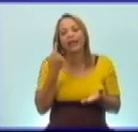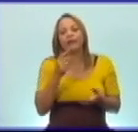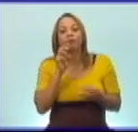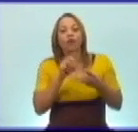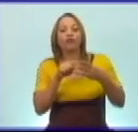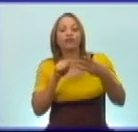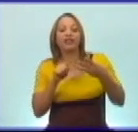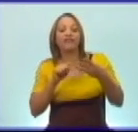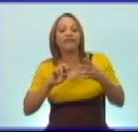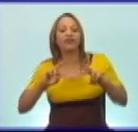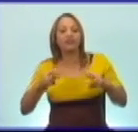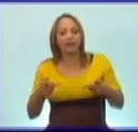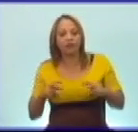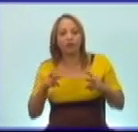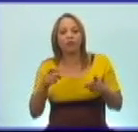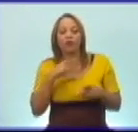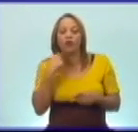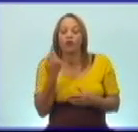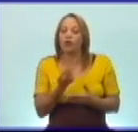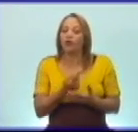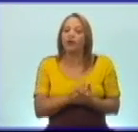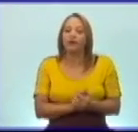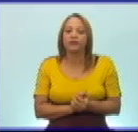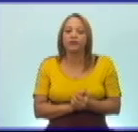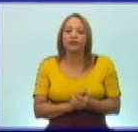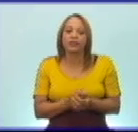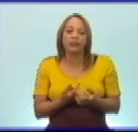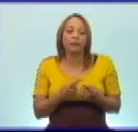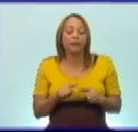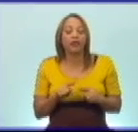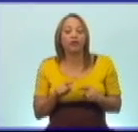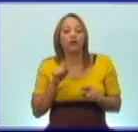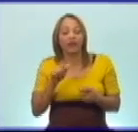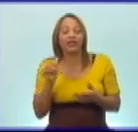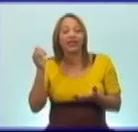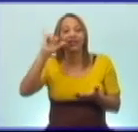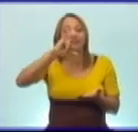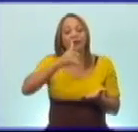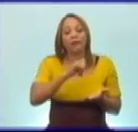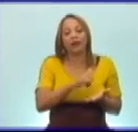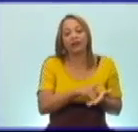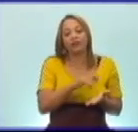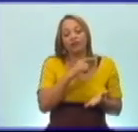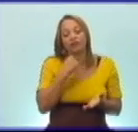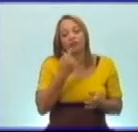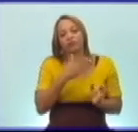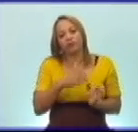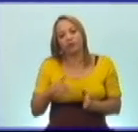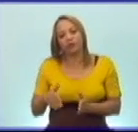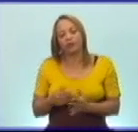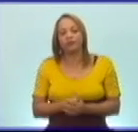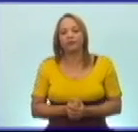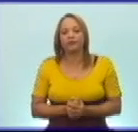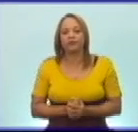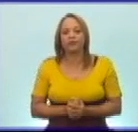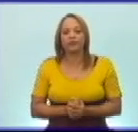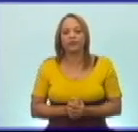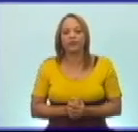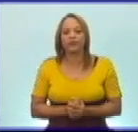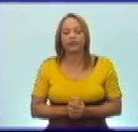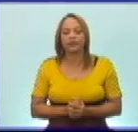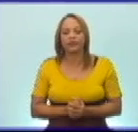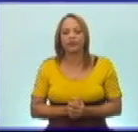verdaderamente suicidas, pero sobre embarcaciones enemigas. Pero su avión cayó al mar.